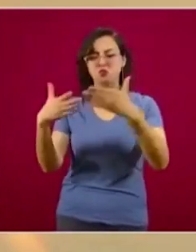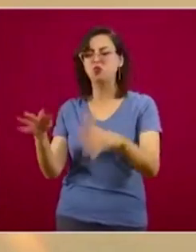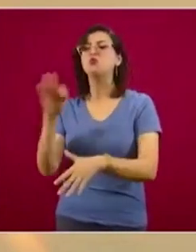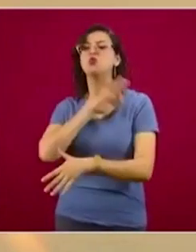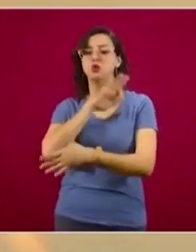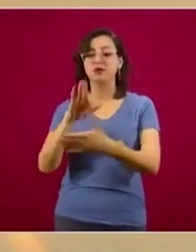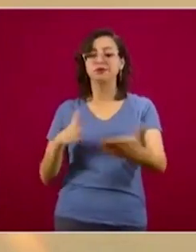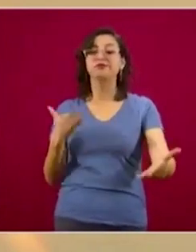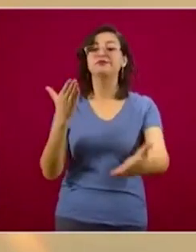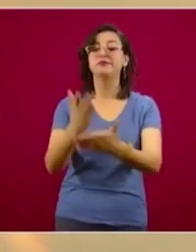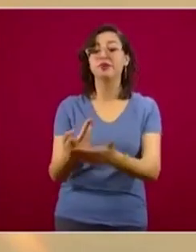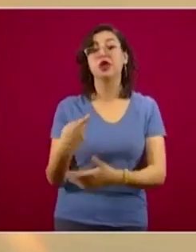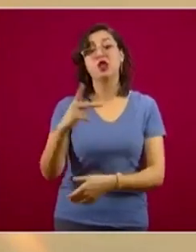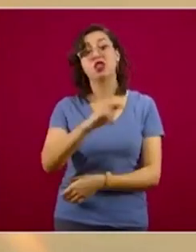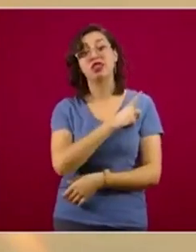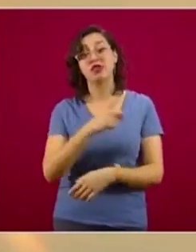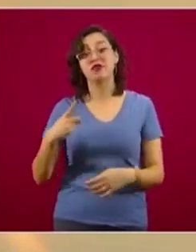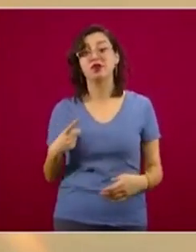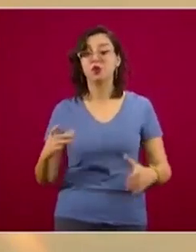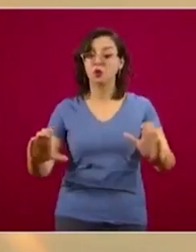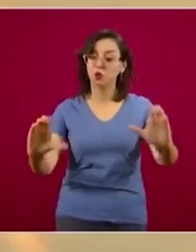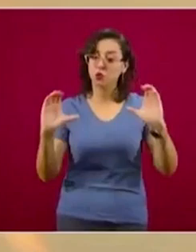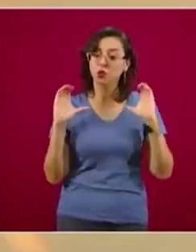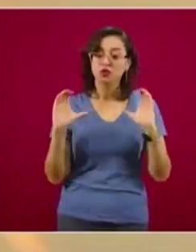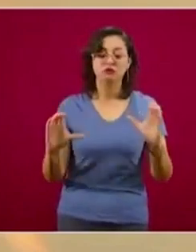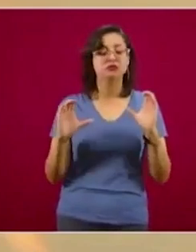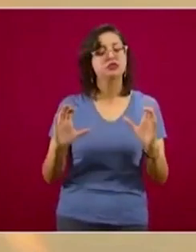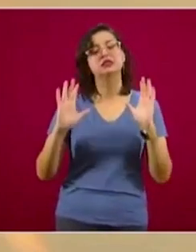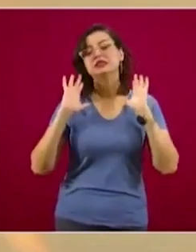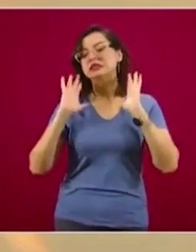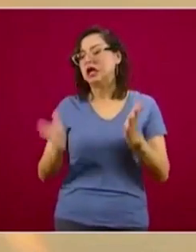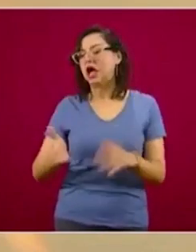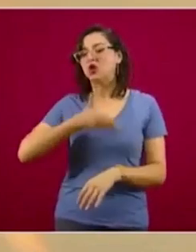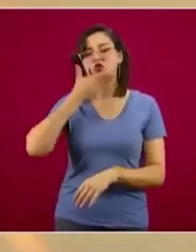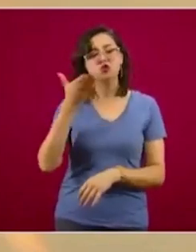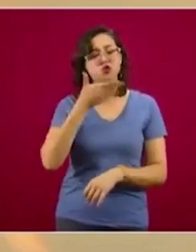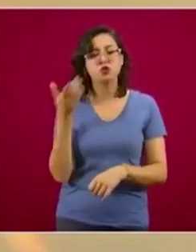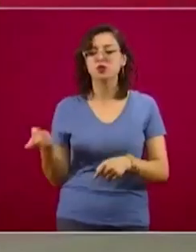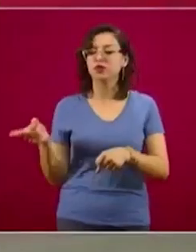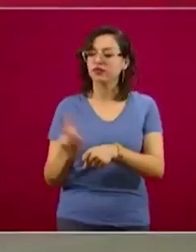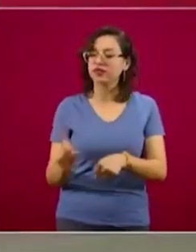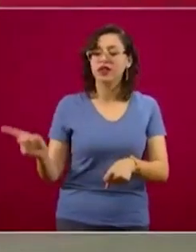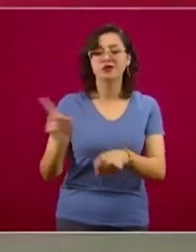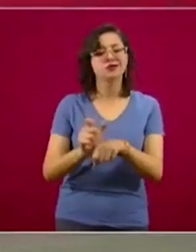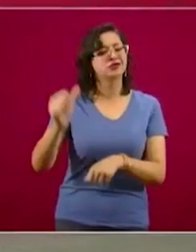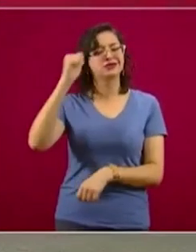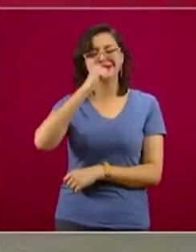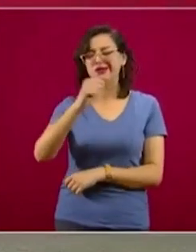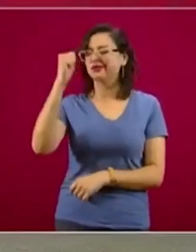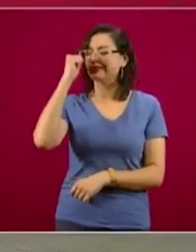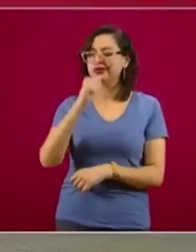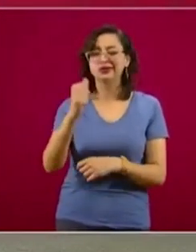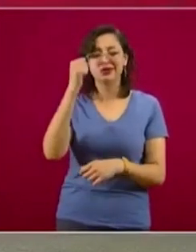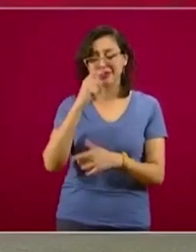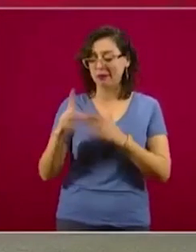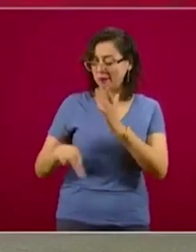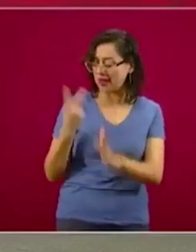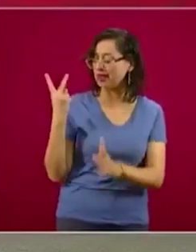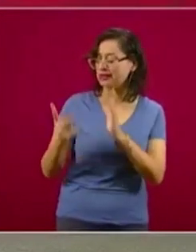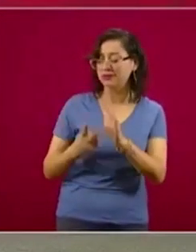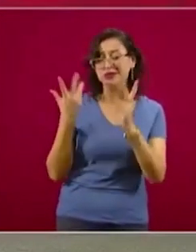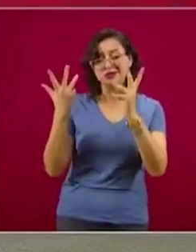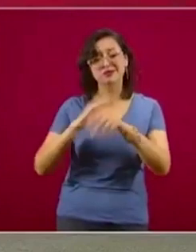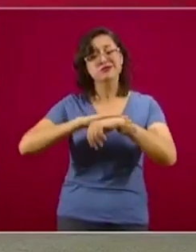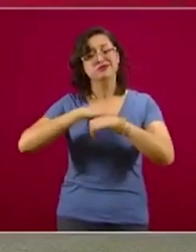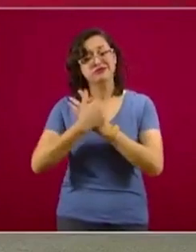ellos, pero tenemos que hacerlo con precaución. Ya siempre tenemos que acostumbrarnos, y esto tiene que durar por muchos años, a lavarnos continuamente